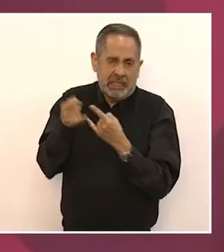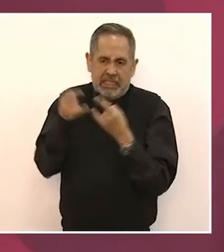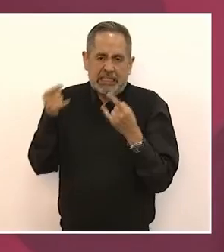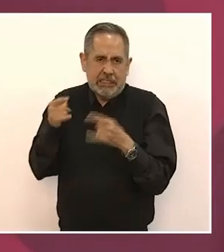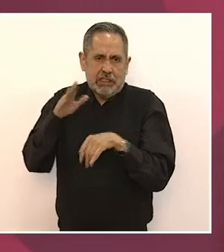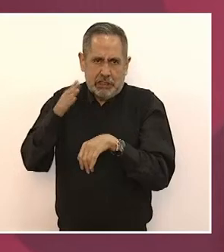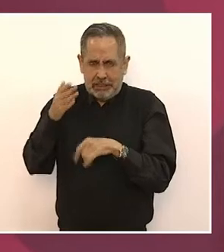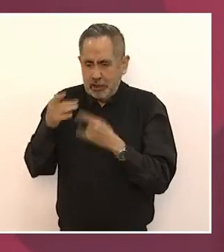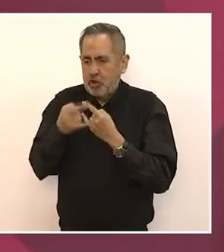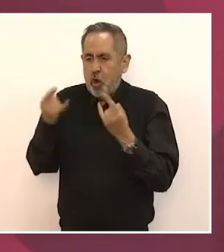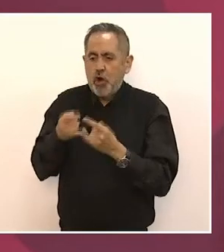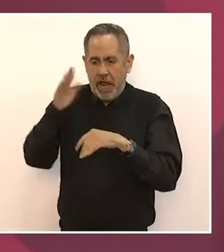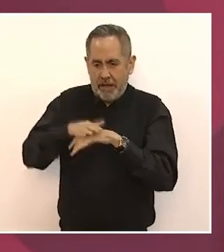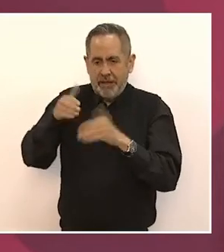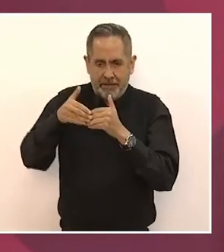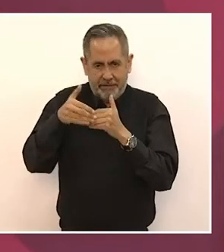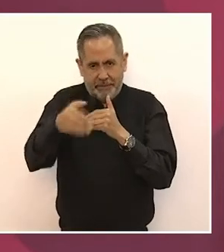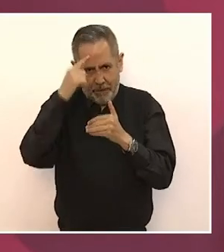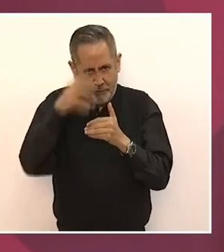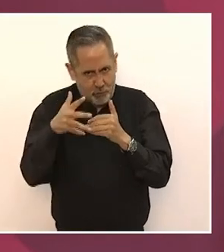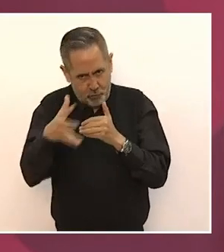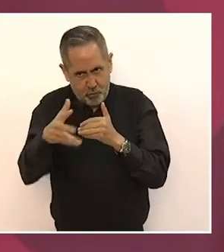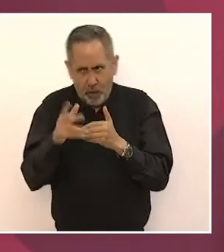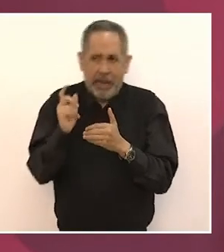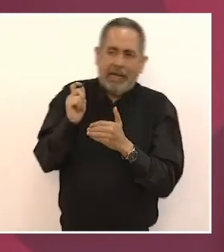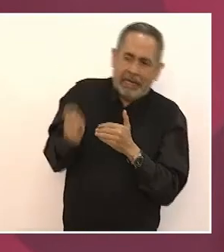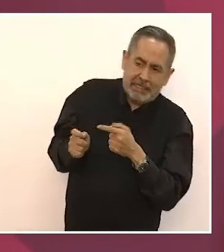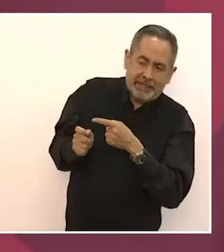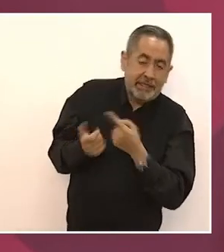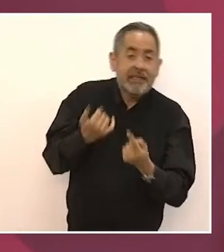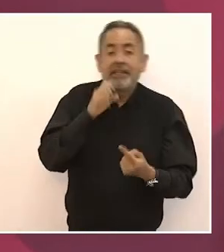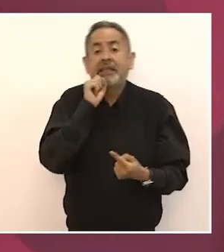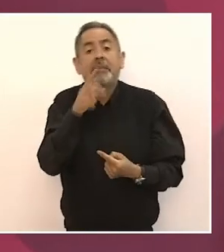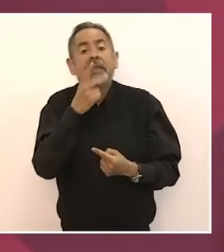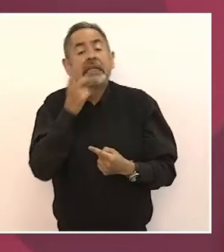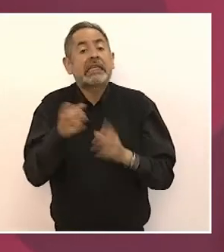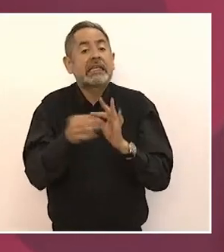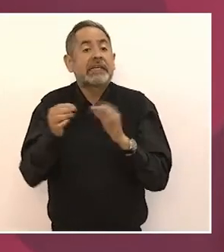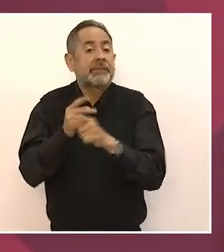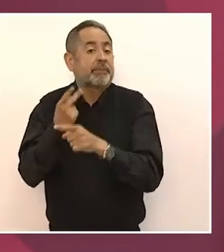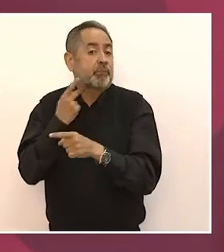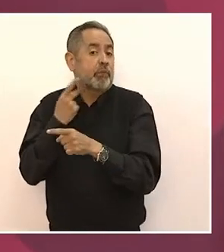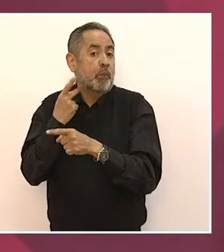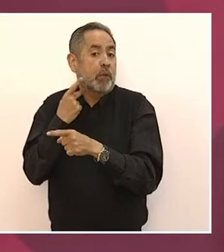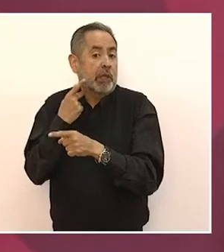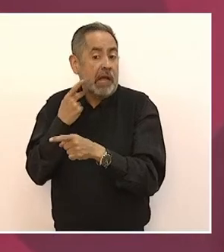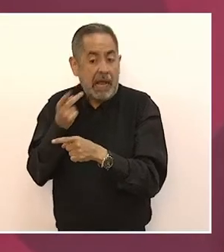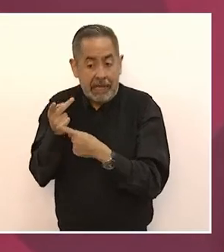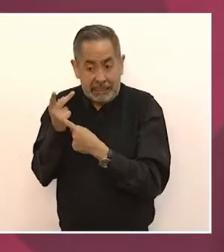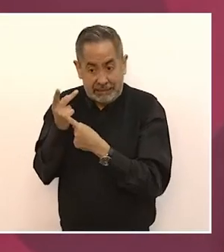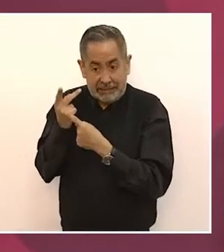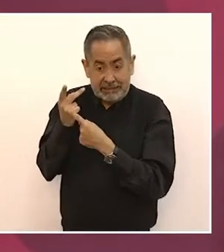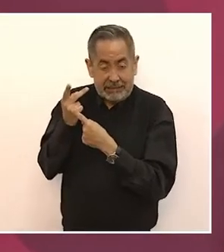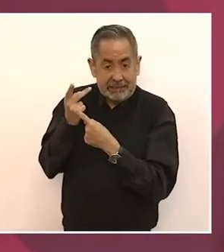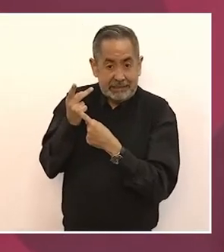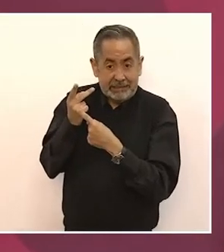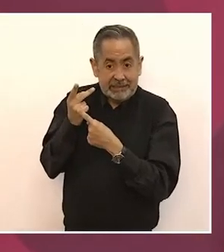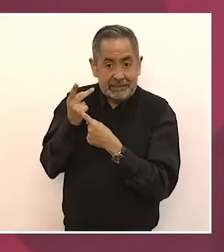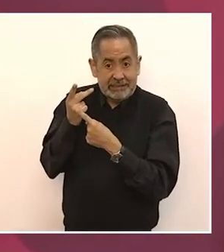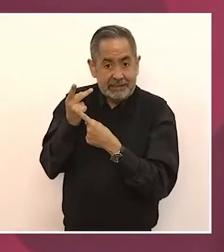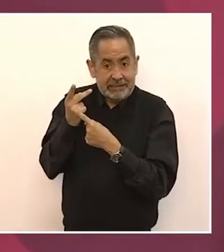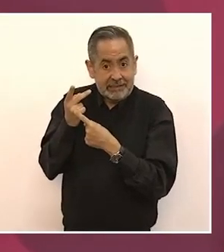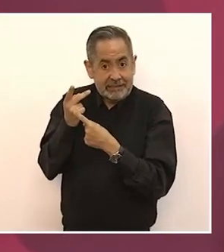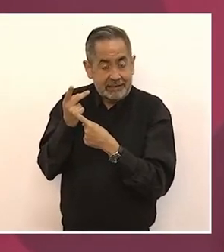y decía también que la política era